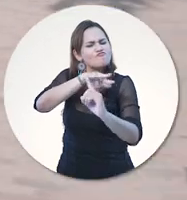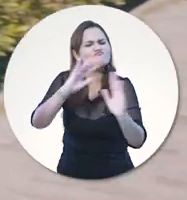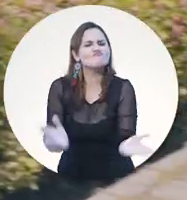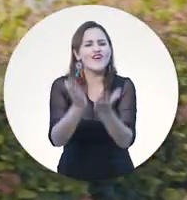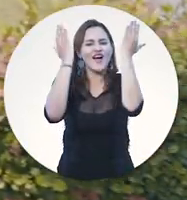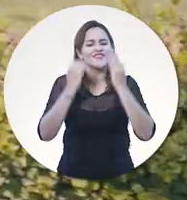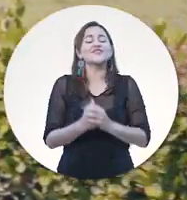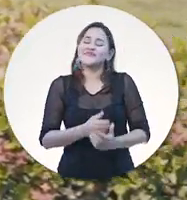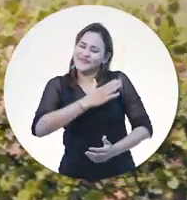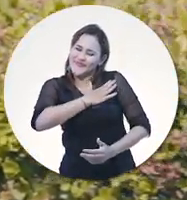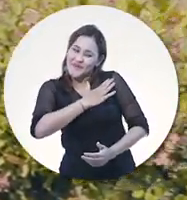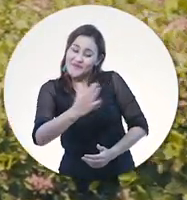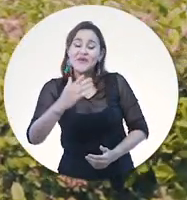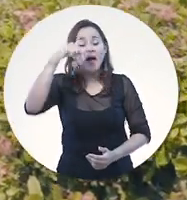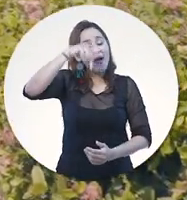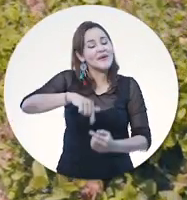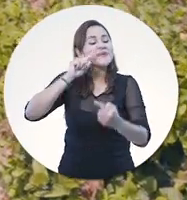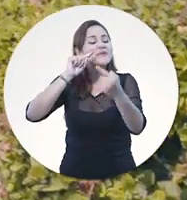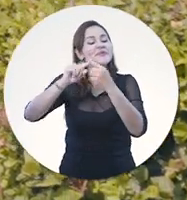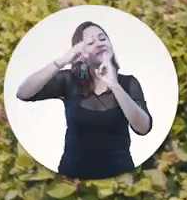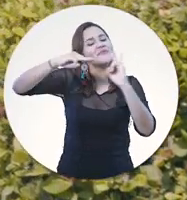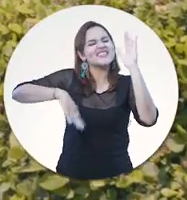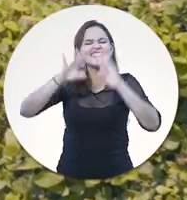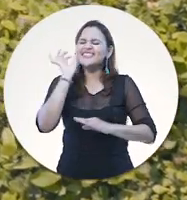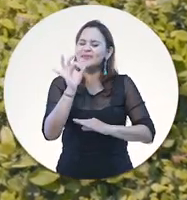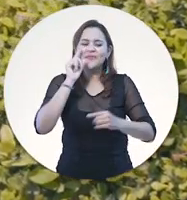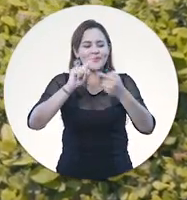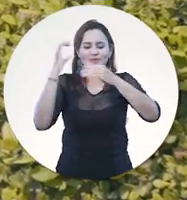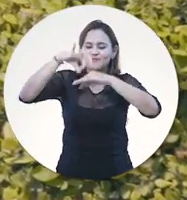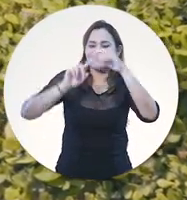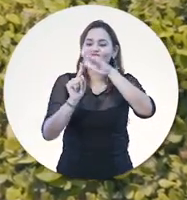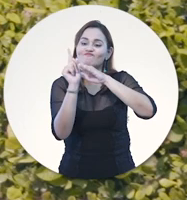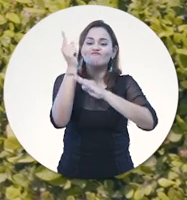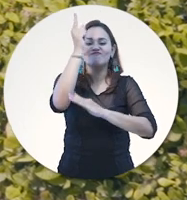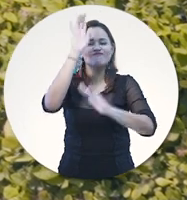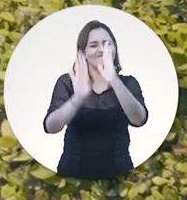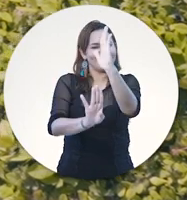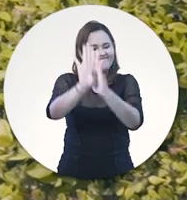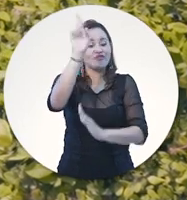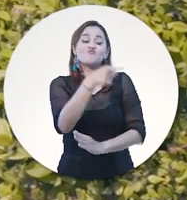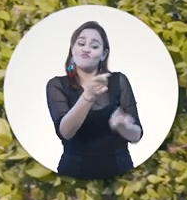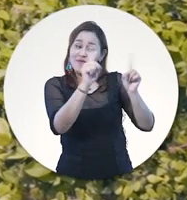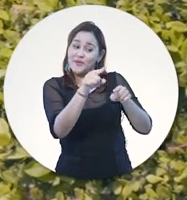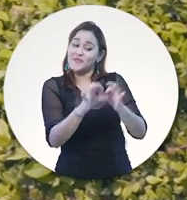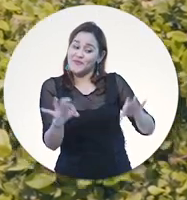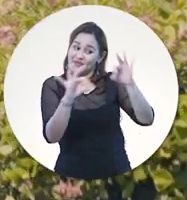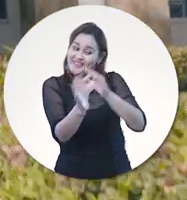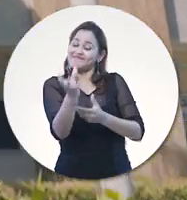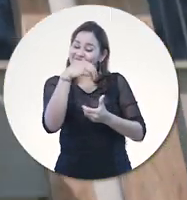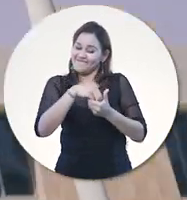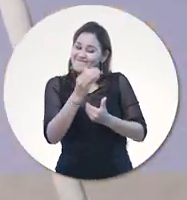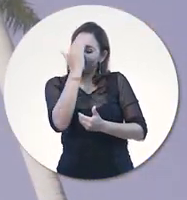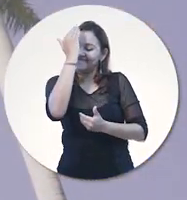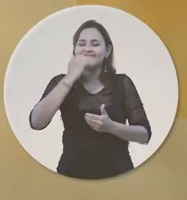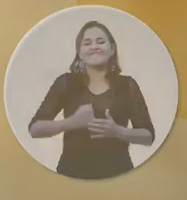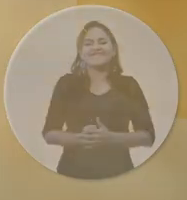reafirmo más. Con mucho gusto, mi querido amigo. En la Universidad del Magdalena siempre buscamos rutas para avanzar y usted también hace parte